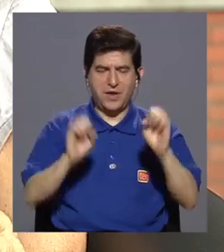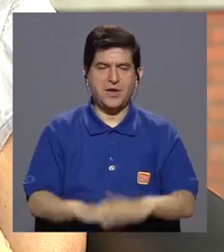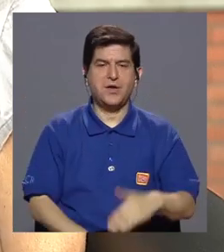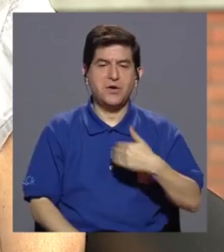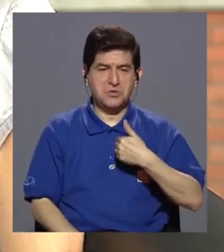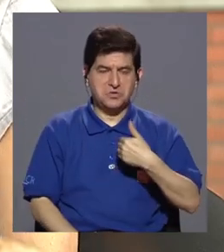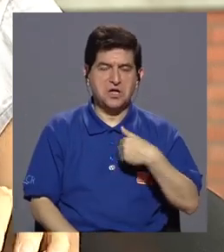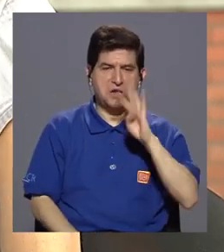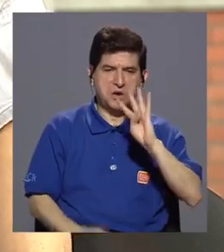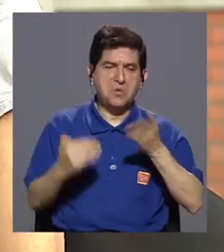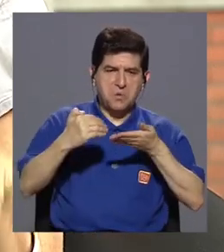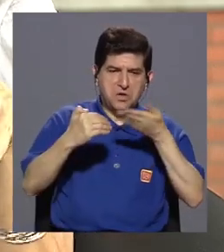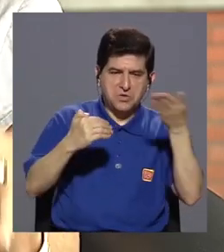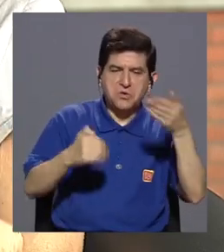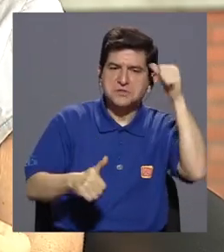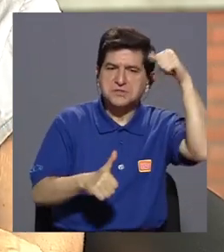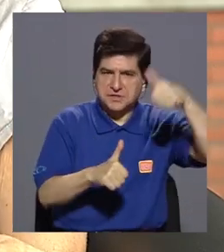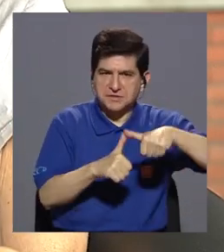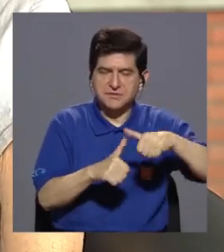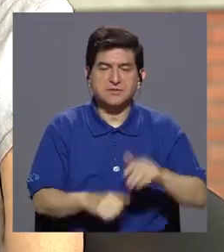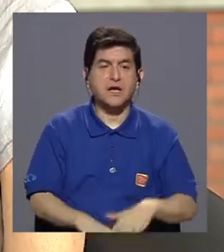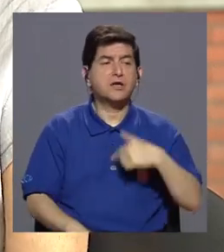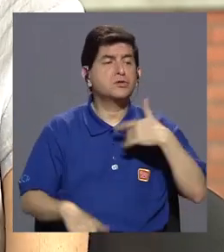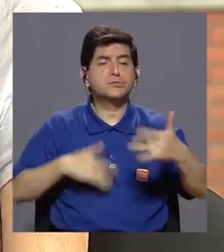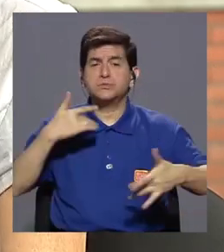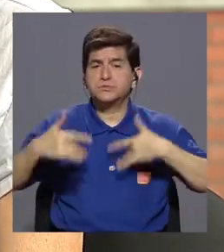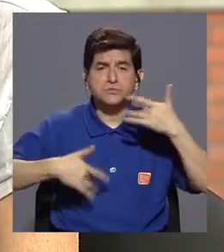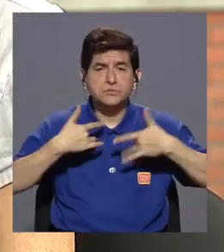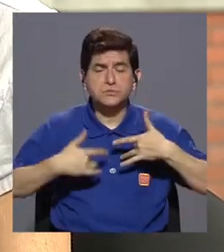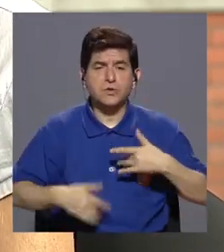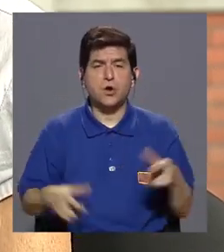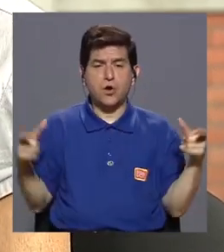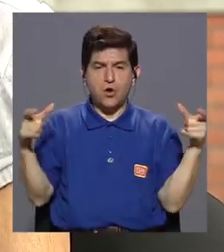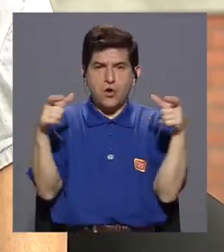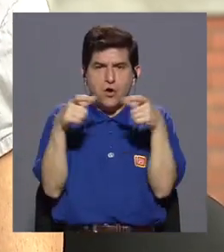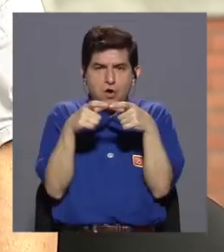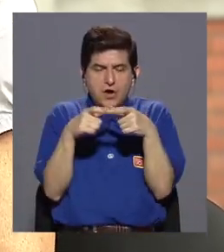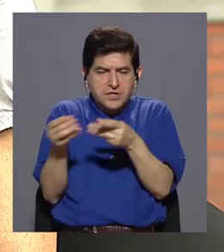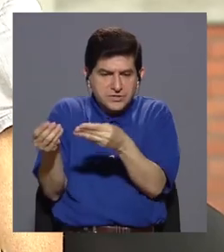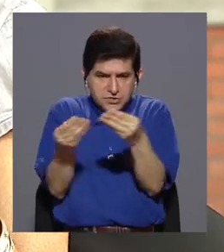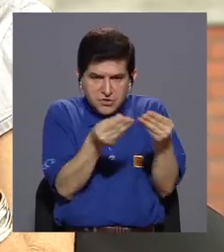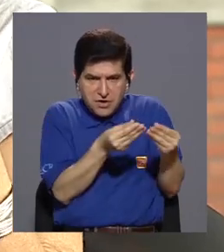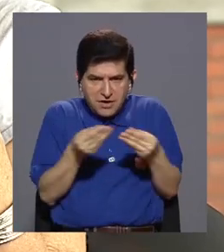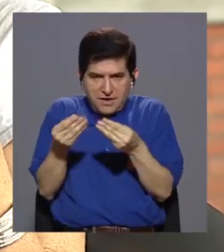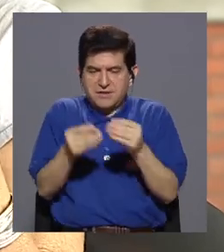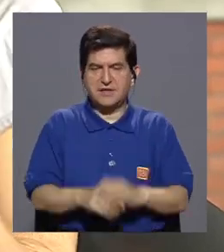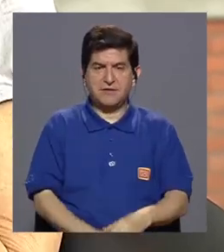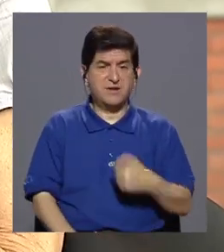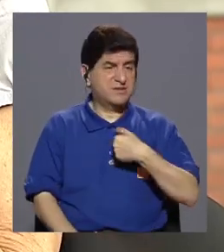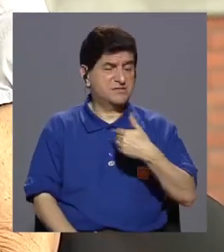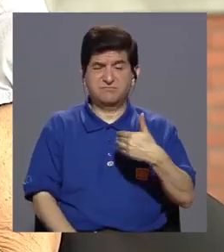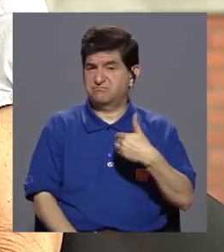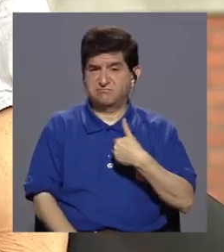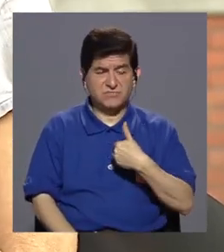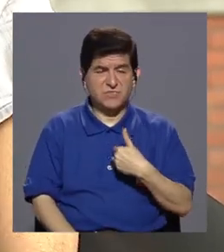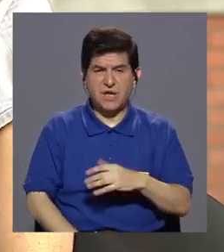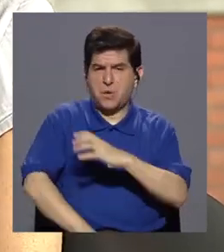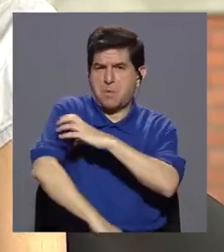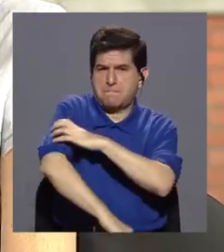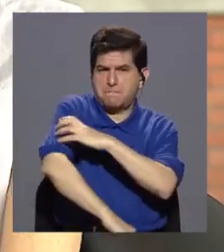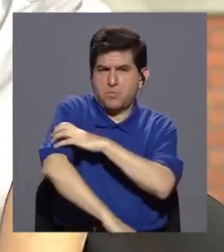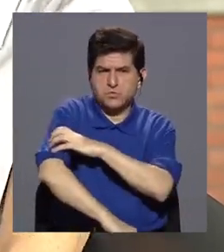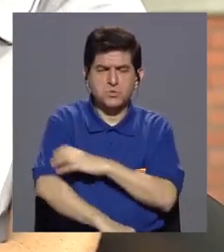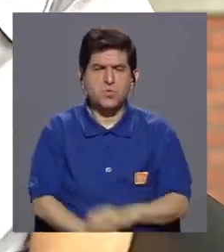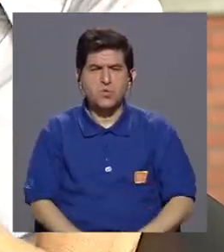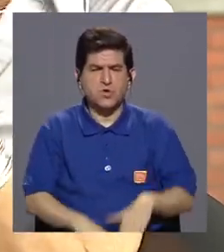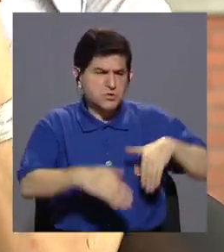cuatro elementos. Si yo puedo sentir mi conexión con la tierra, si yo no tengo mis músculos bloqueados